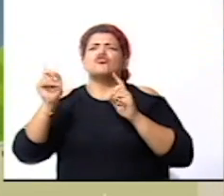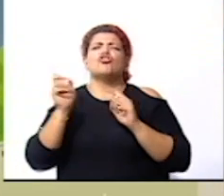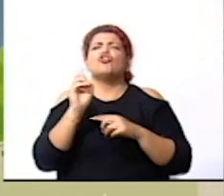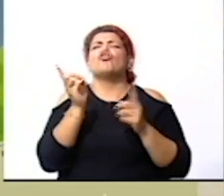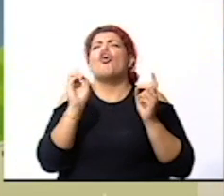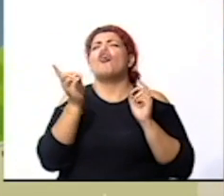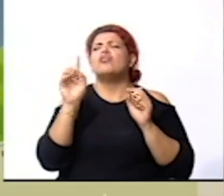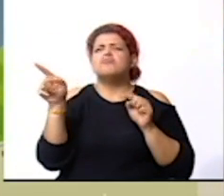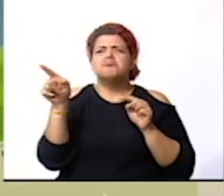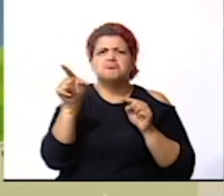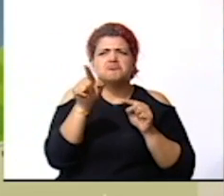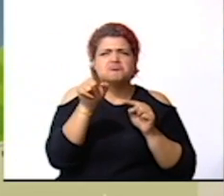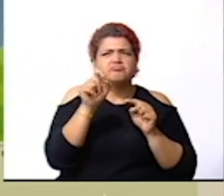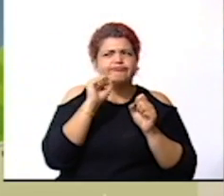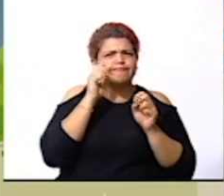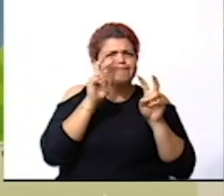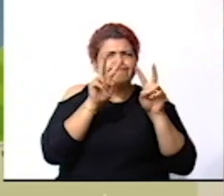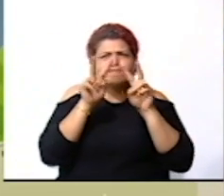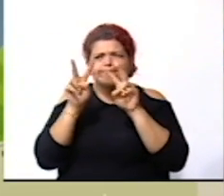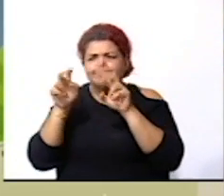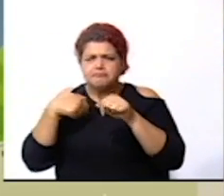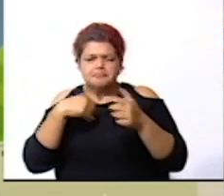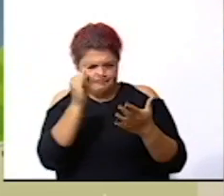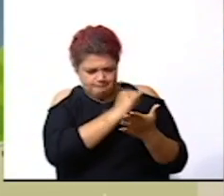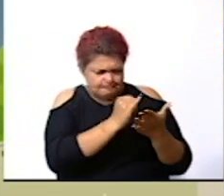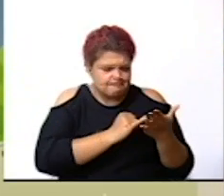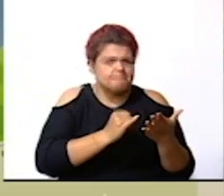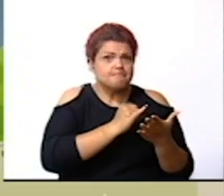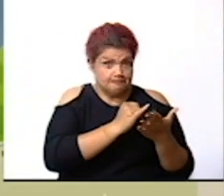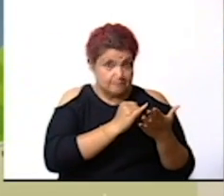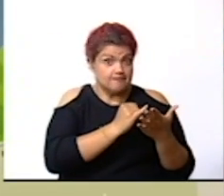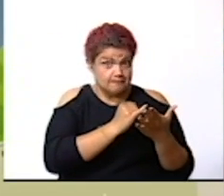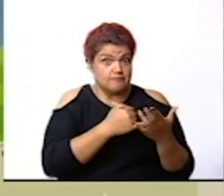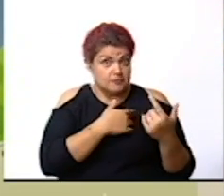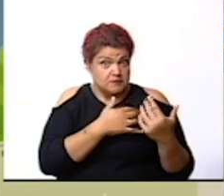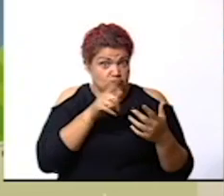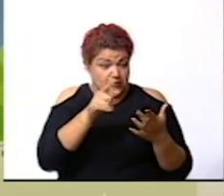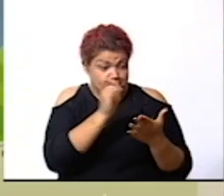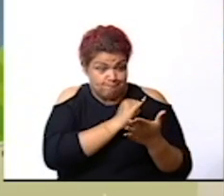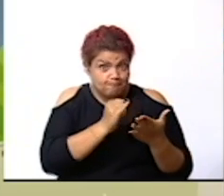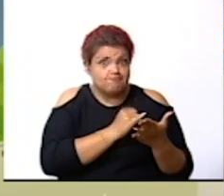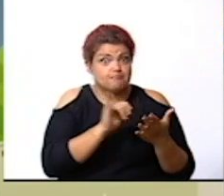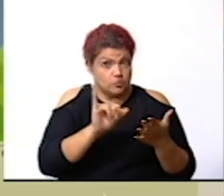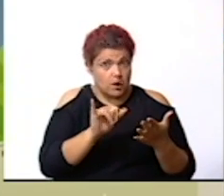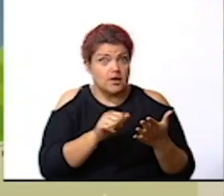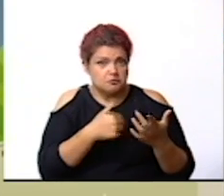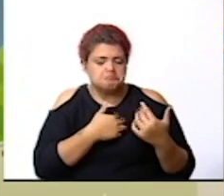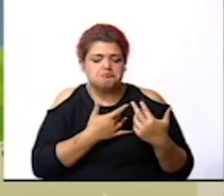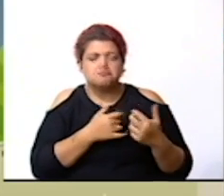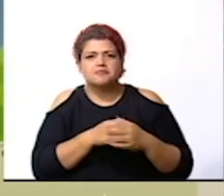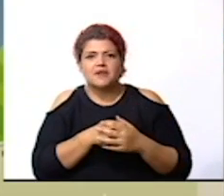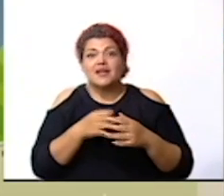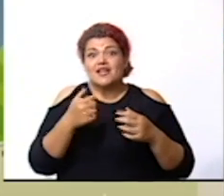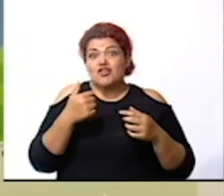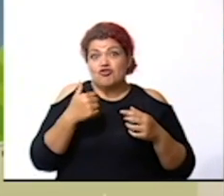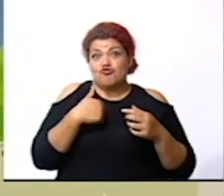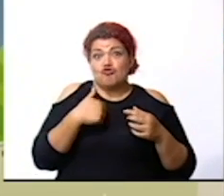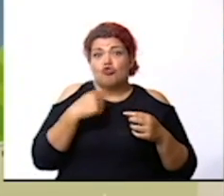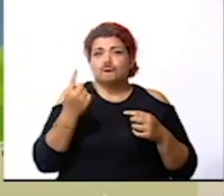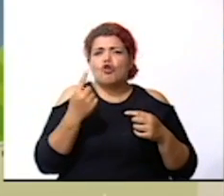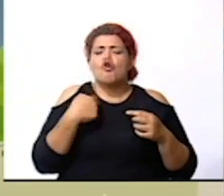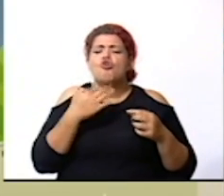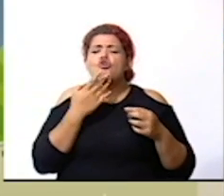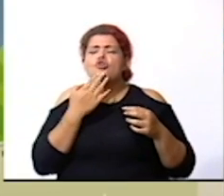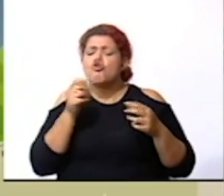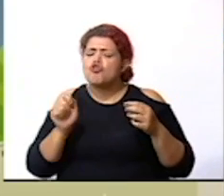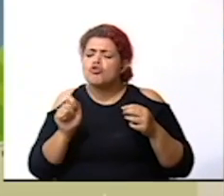bueno yo espero ver esos dibujos ahora aquí la niña nada más le puso en el contorno color